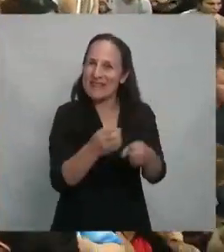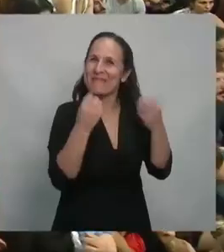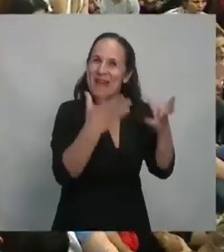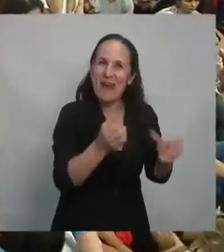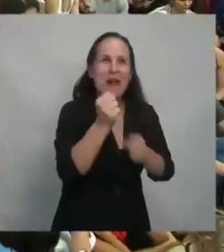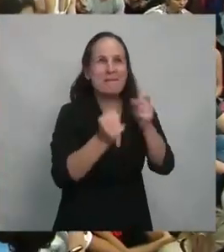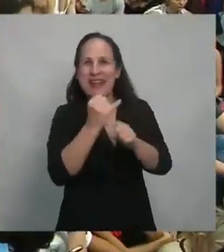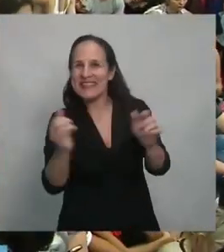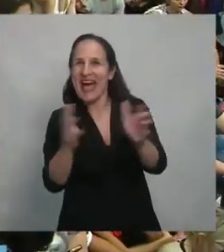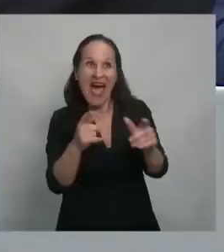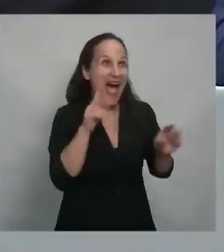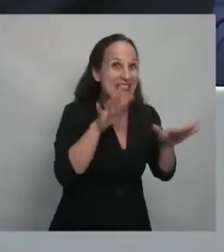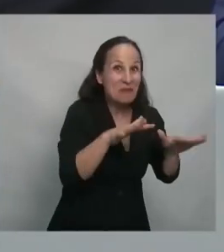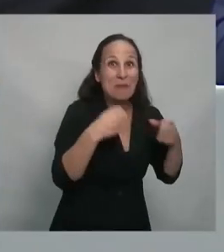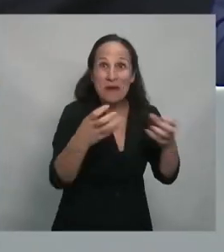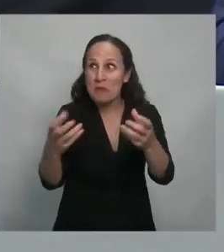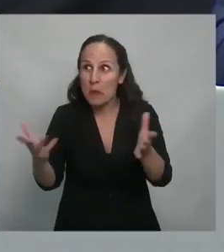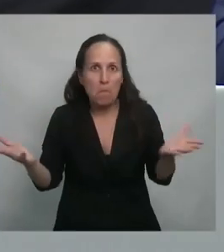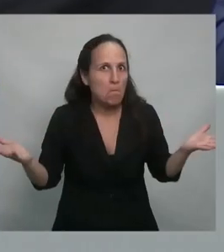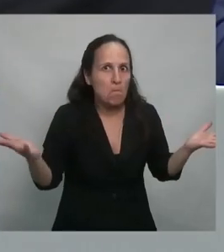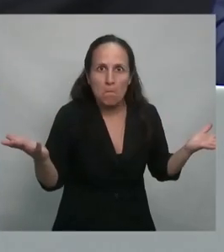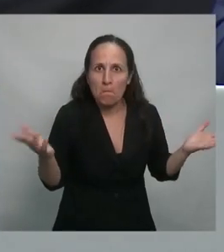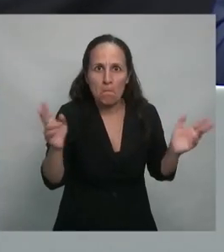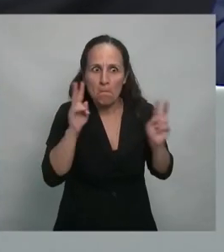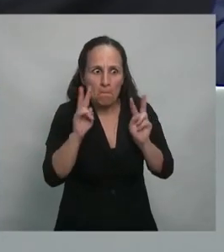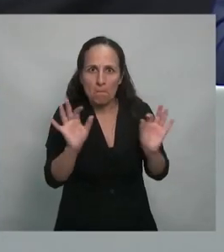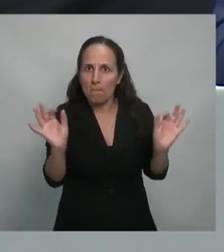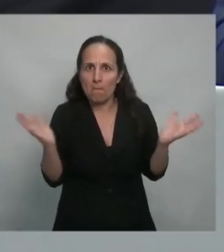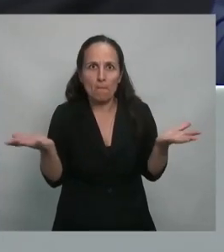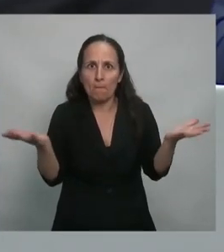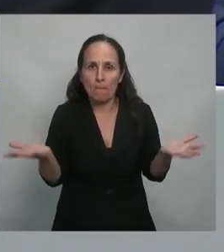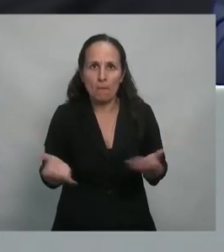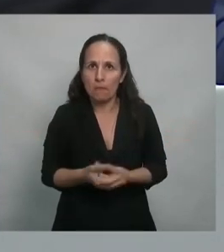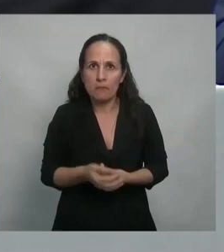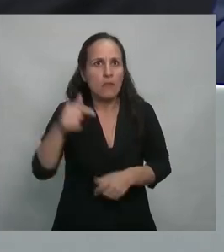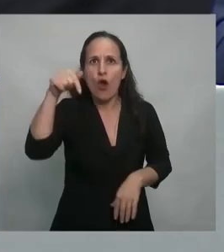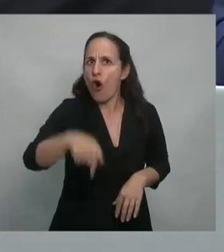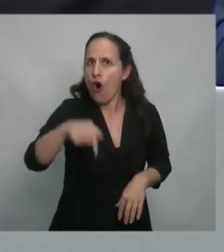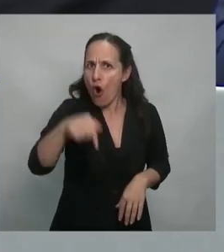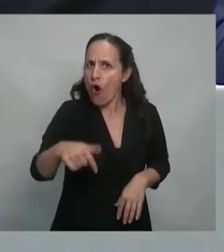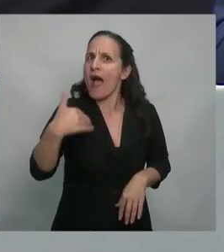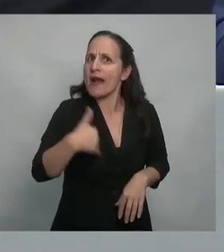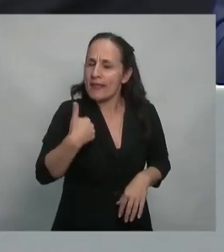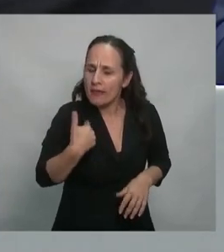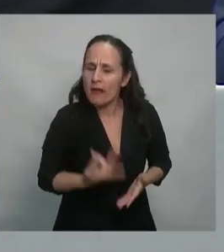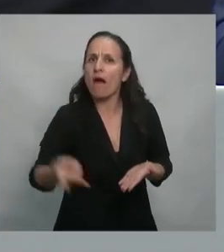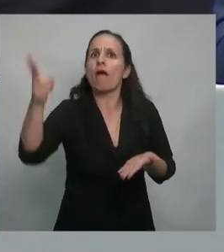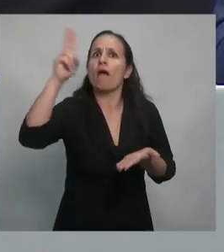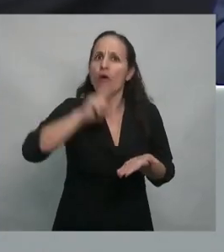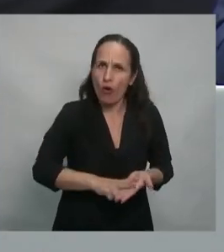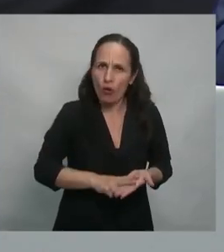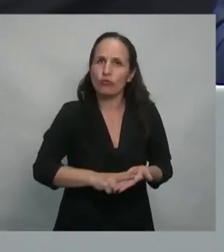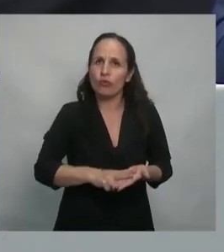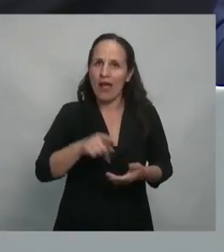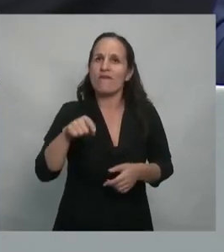empresas, de los empresarios, etcétera, etcétera. O sea, hoy la Argentina vuelve a tener el